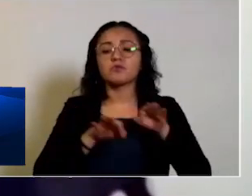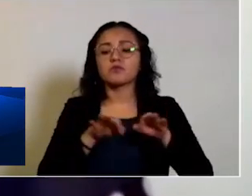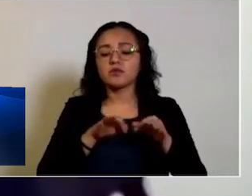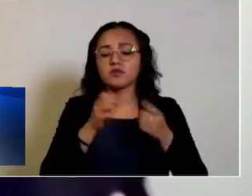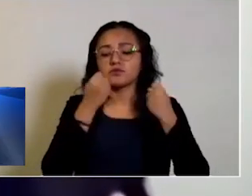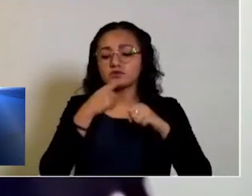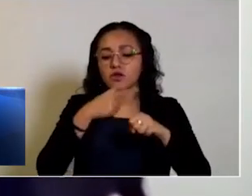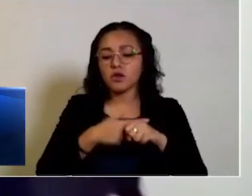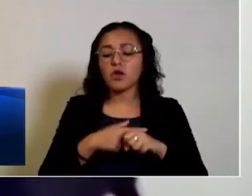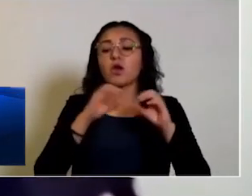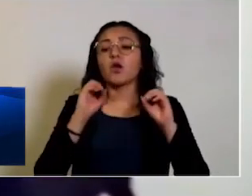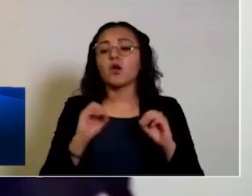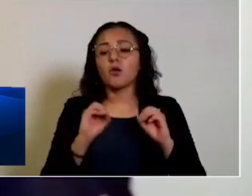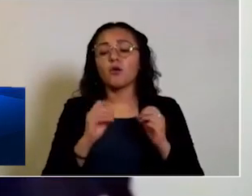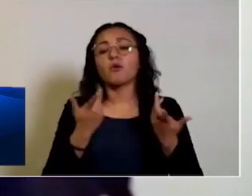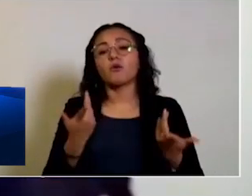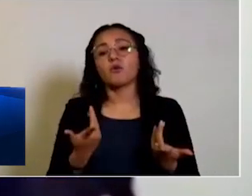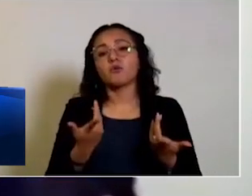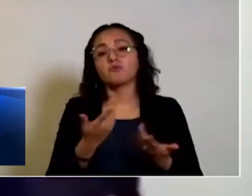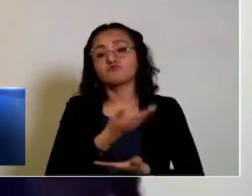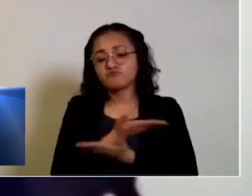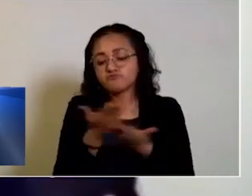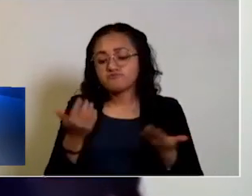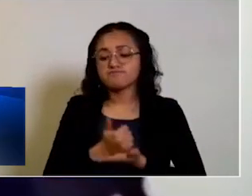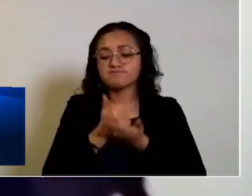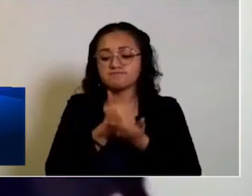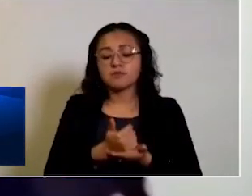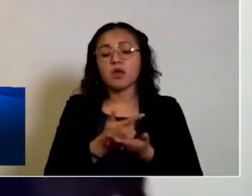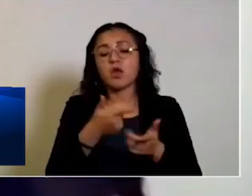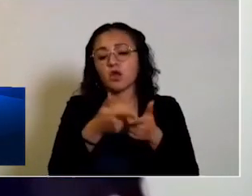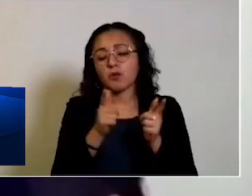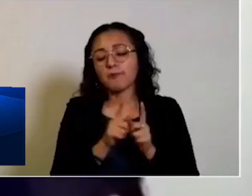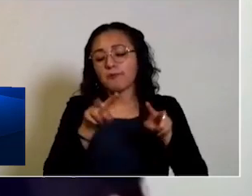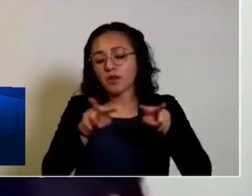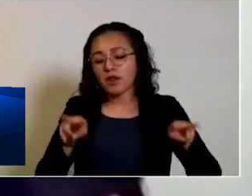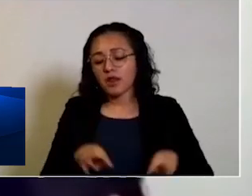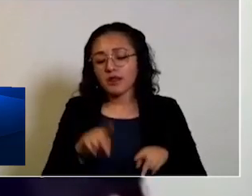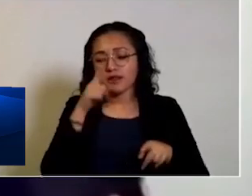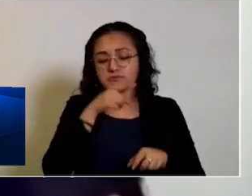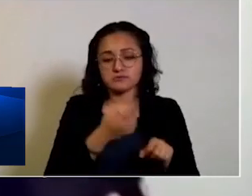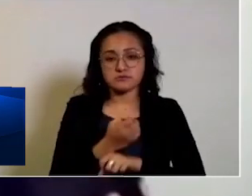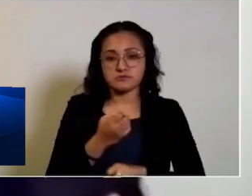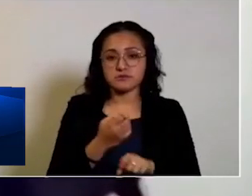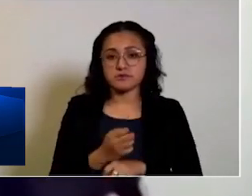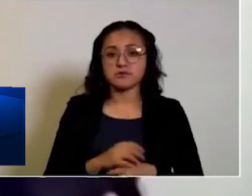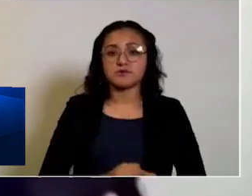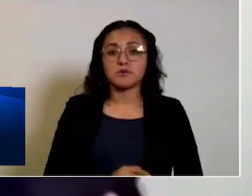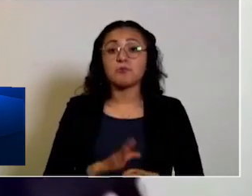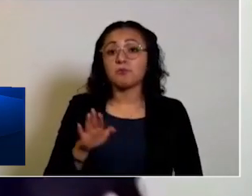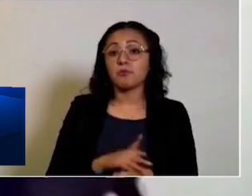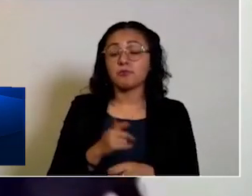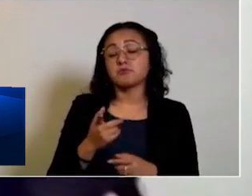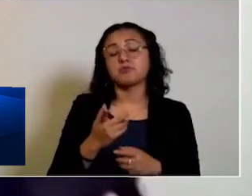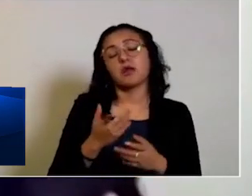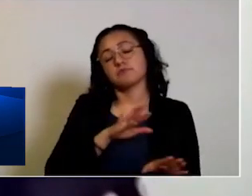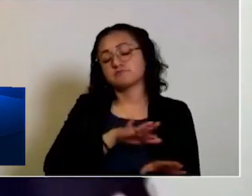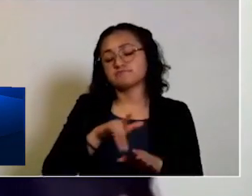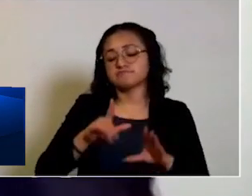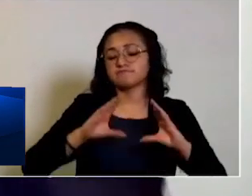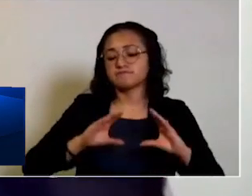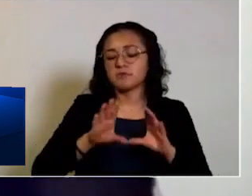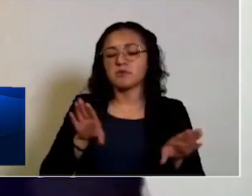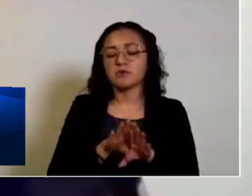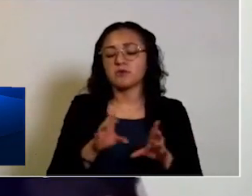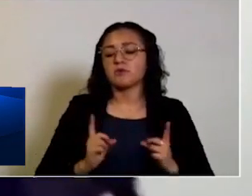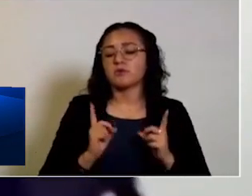social o en servicios voluntarios de apoyo a la población más vulnerable en el Estado. Por capacitación relacionada con la